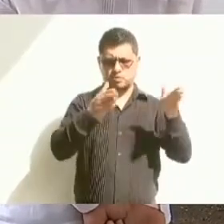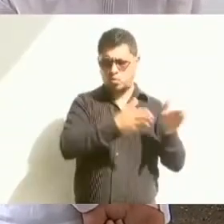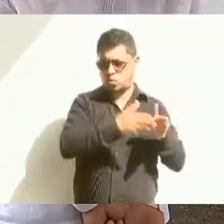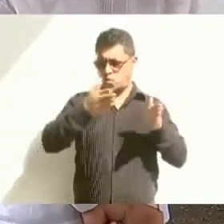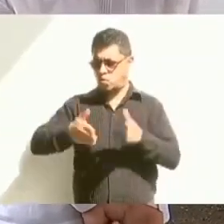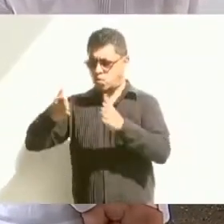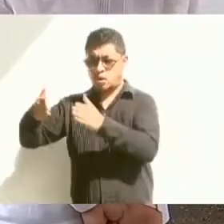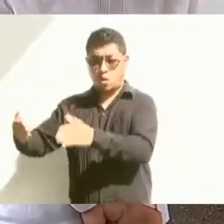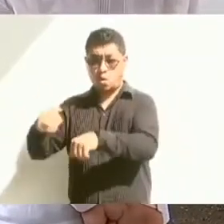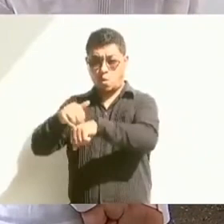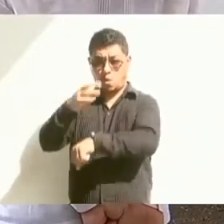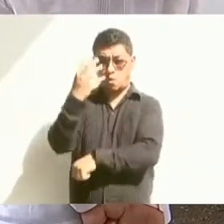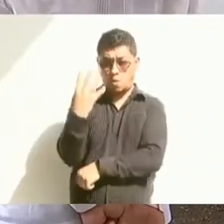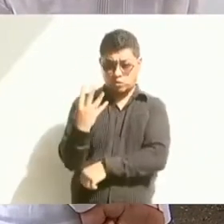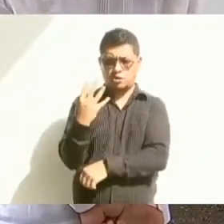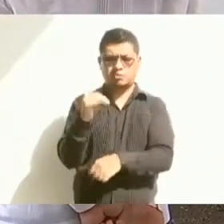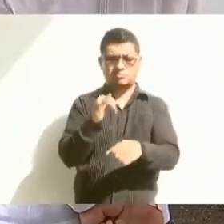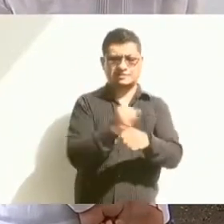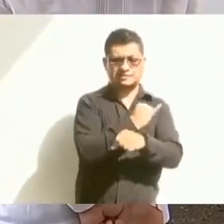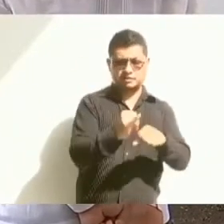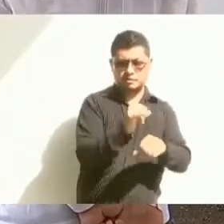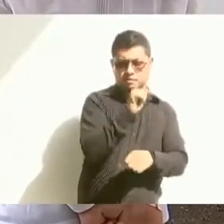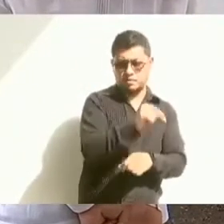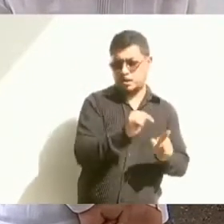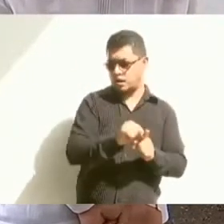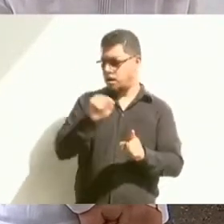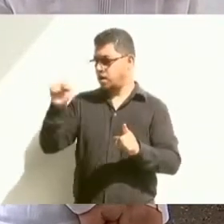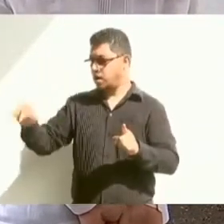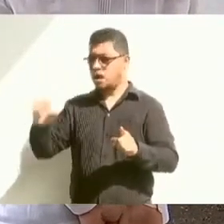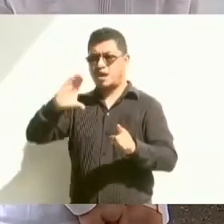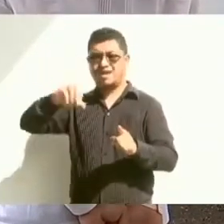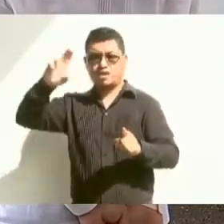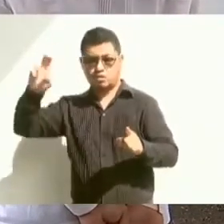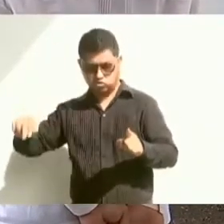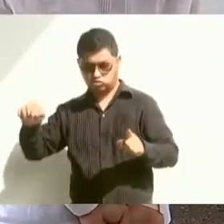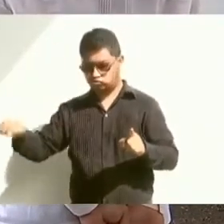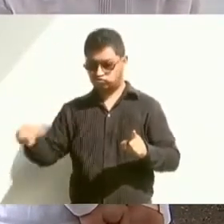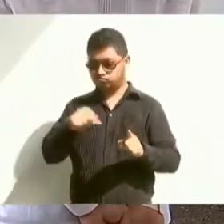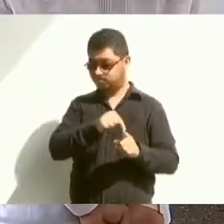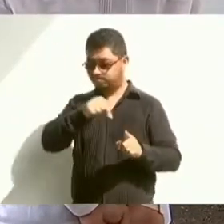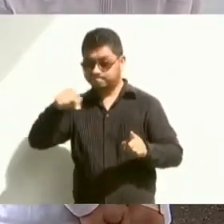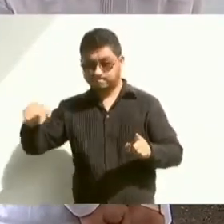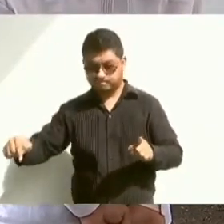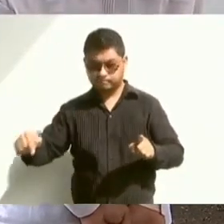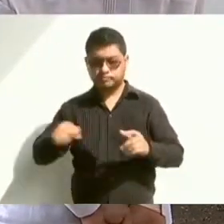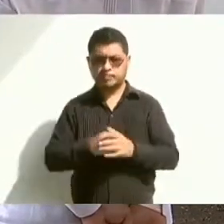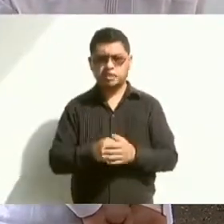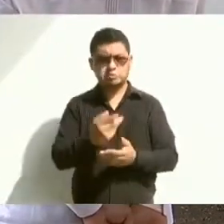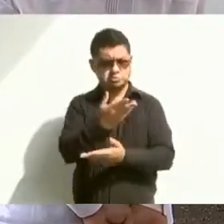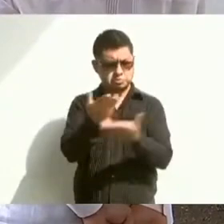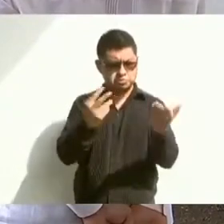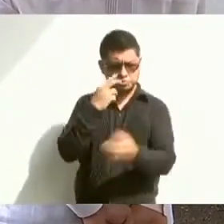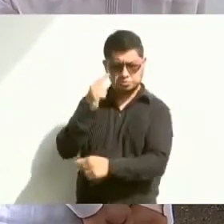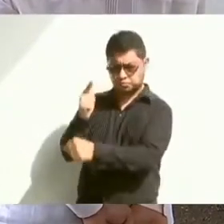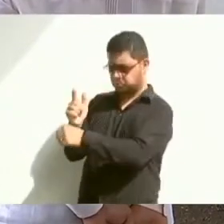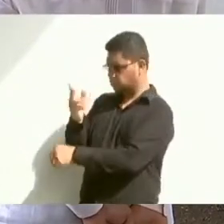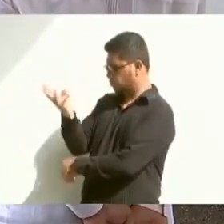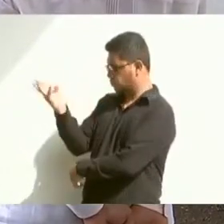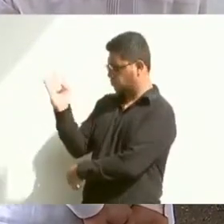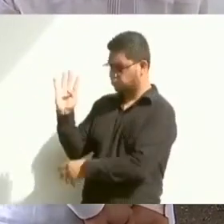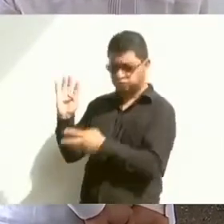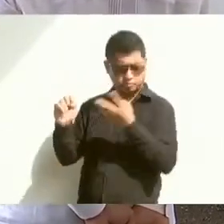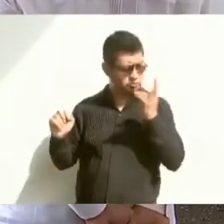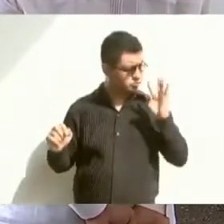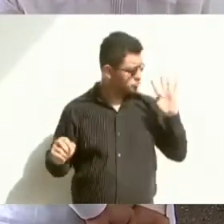Es un tramo de 245 kilómetros aproximadamente. Como se puede ver aquí, hay un tramo que